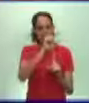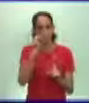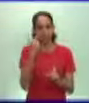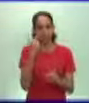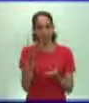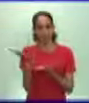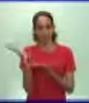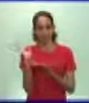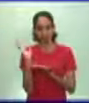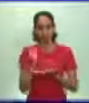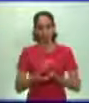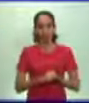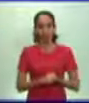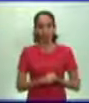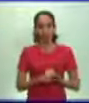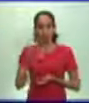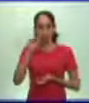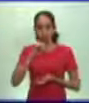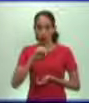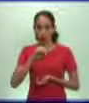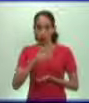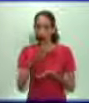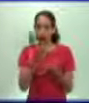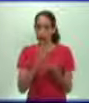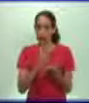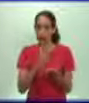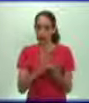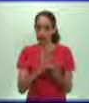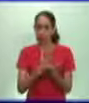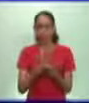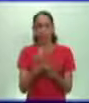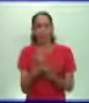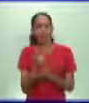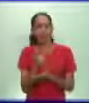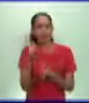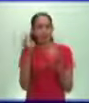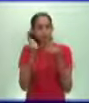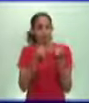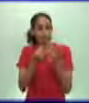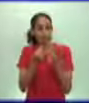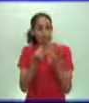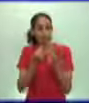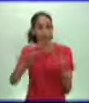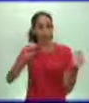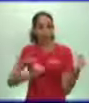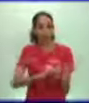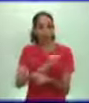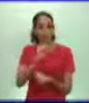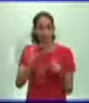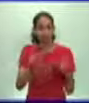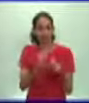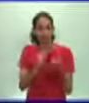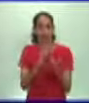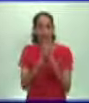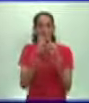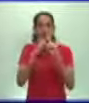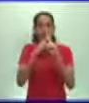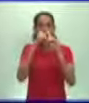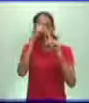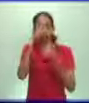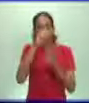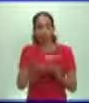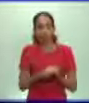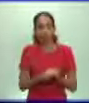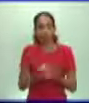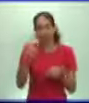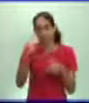hoy. Vamos a estar hablando sobre la crisis del régimen feudal, la reforma religiosa contra la Iglesia Martín Lutero.